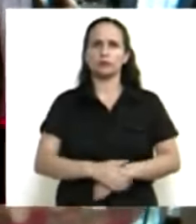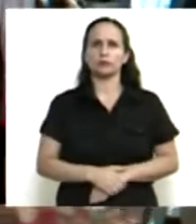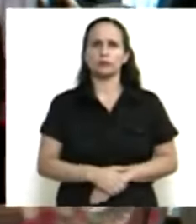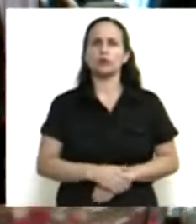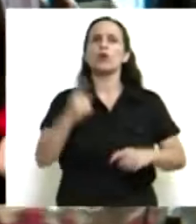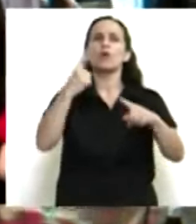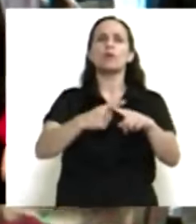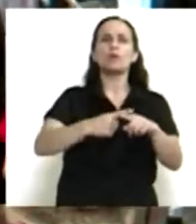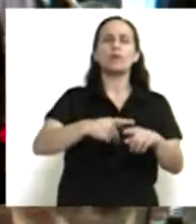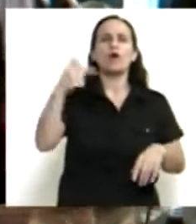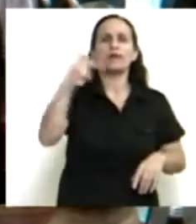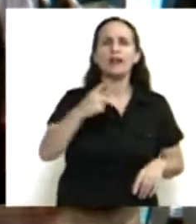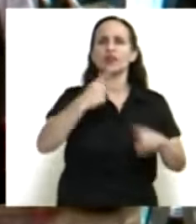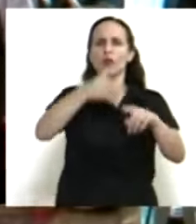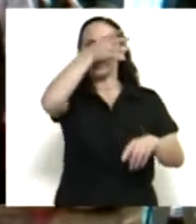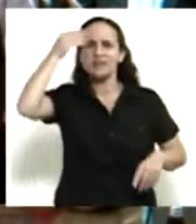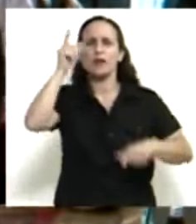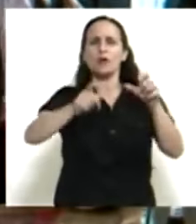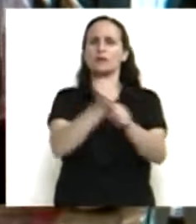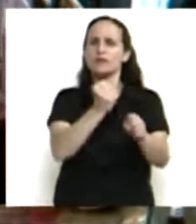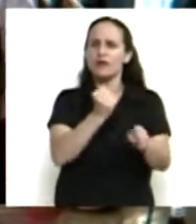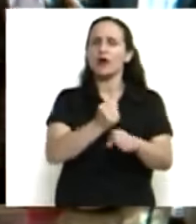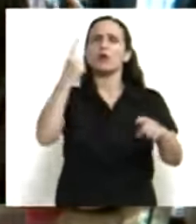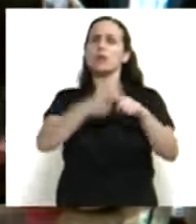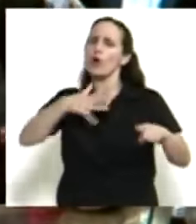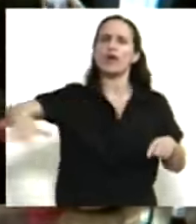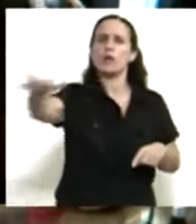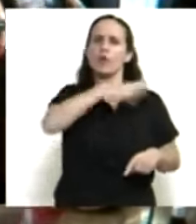Por Néstor y Cristina, por los trabajadores y el pueblo, sí, juro.